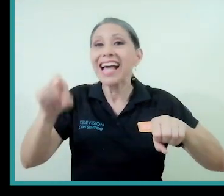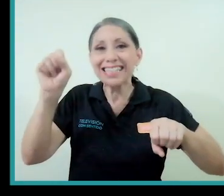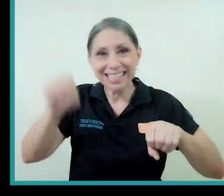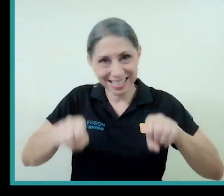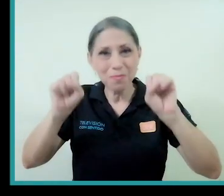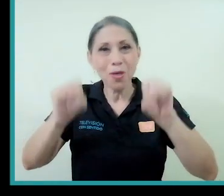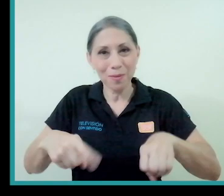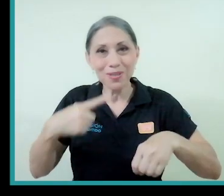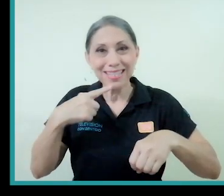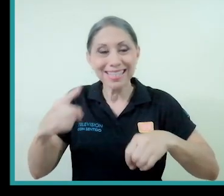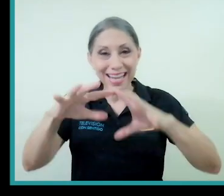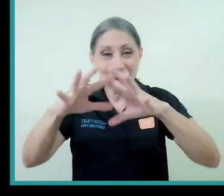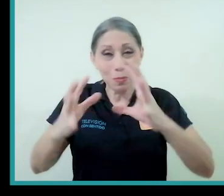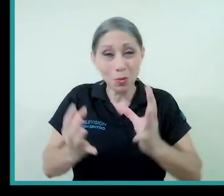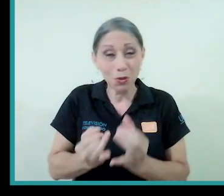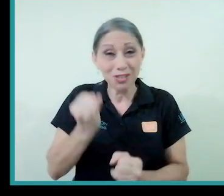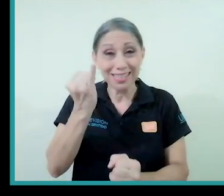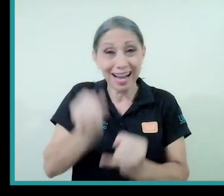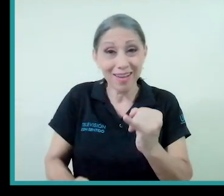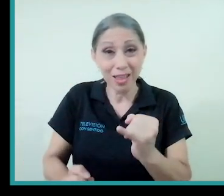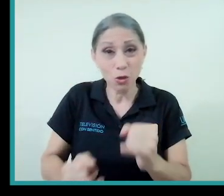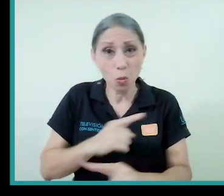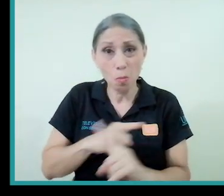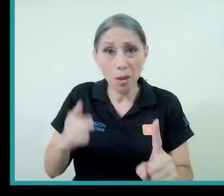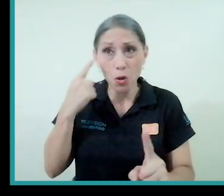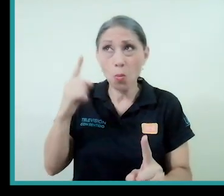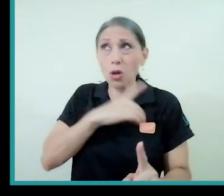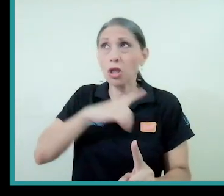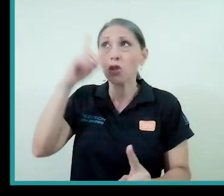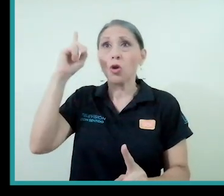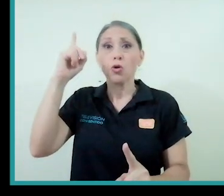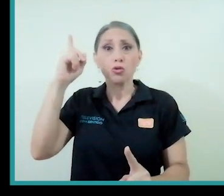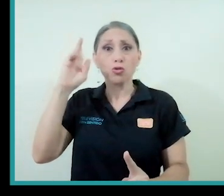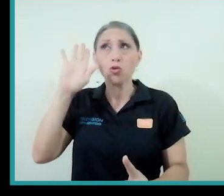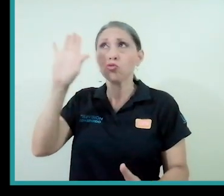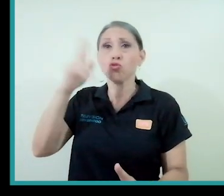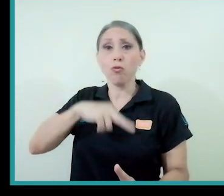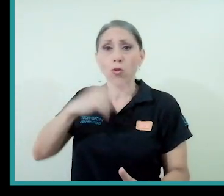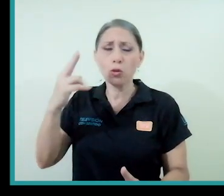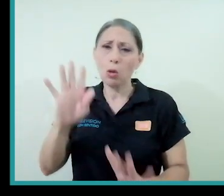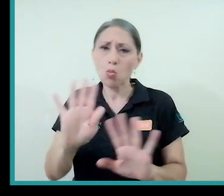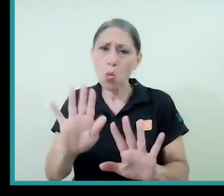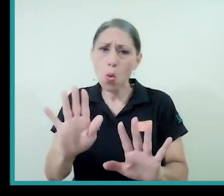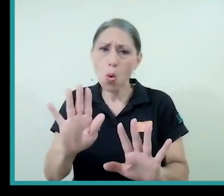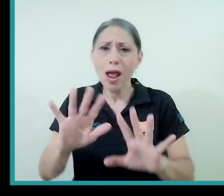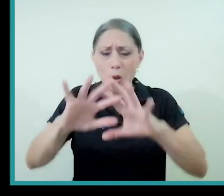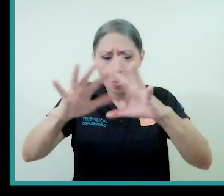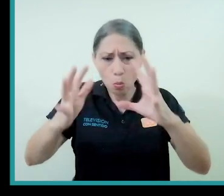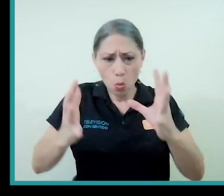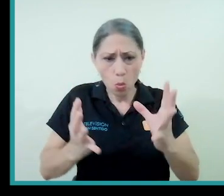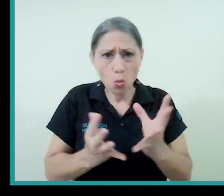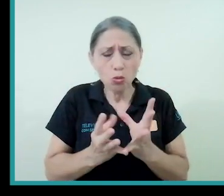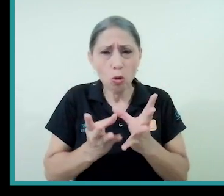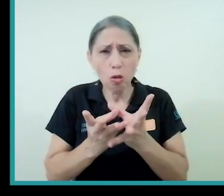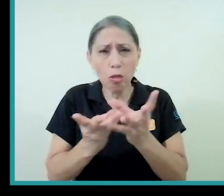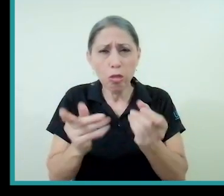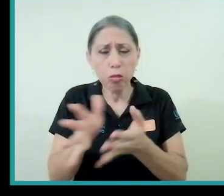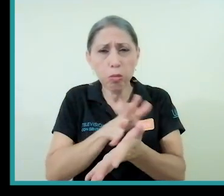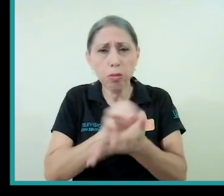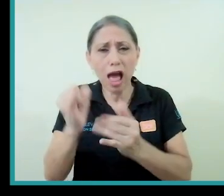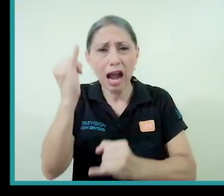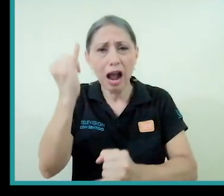está acabando, pero no se está acabando por una voluntad divina, se está acabando porque como seres humanos